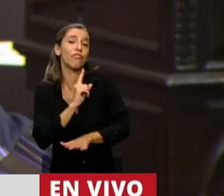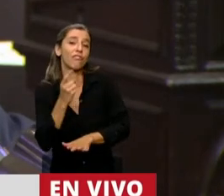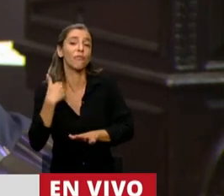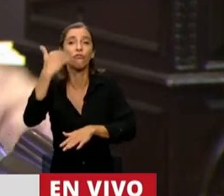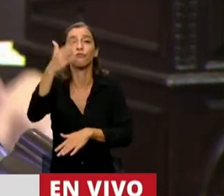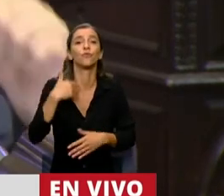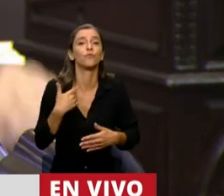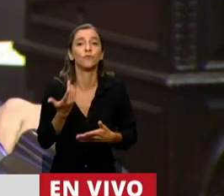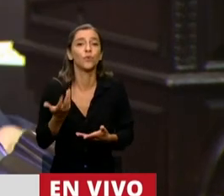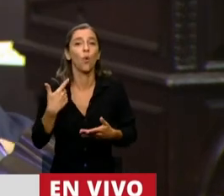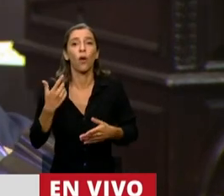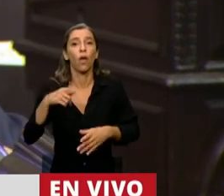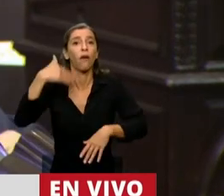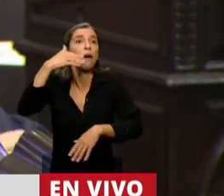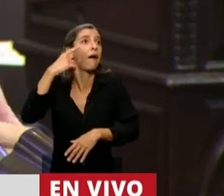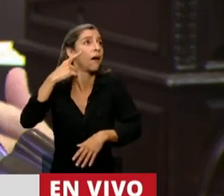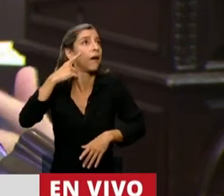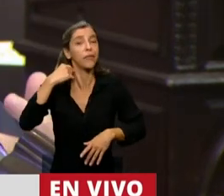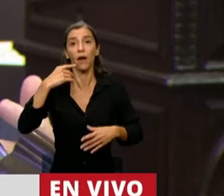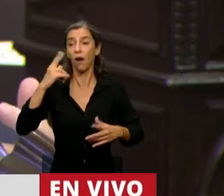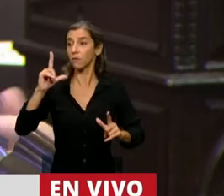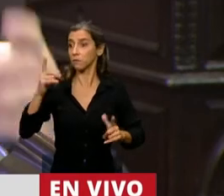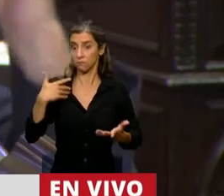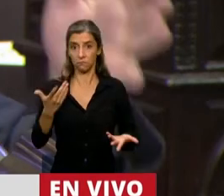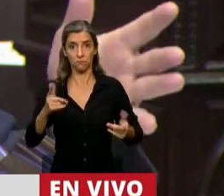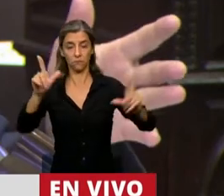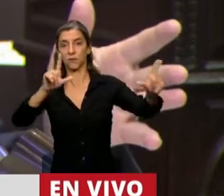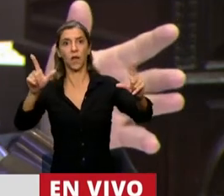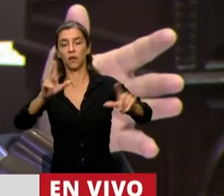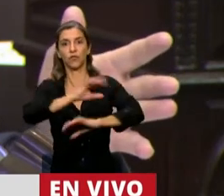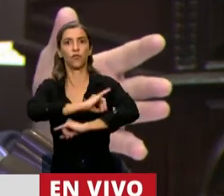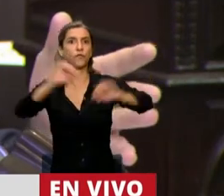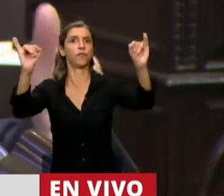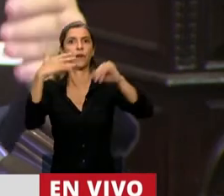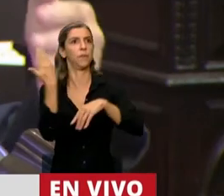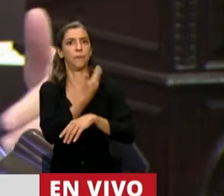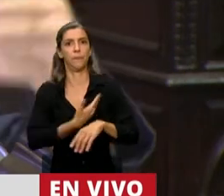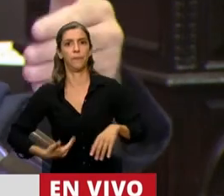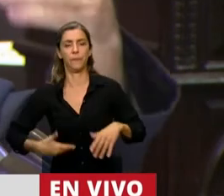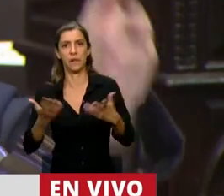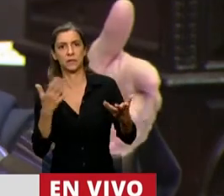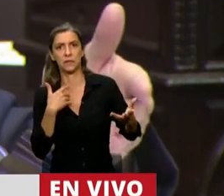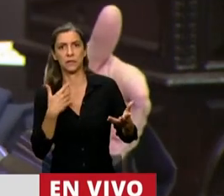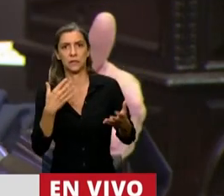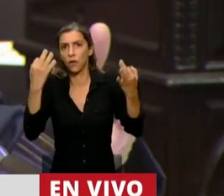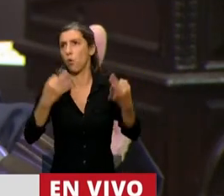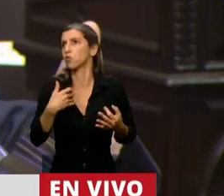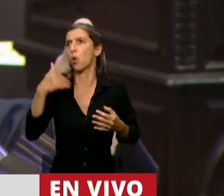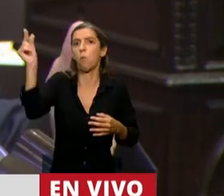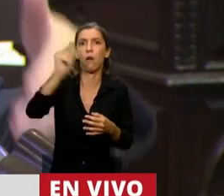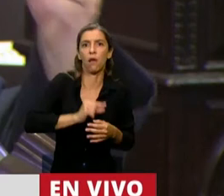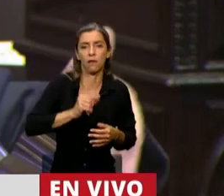la mañana siendo legisladores y nos enteremos por los medios de comunicación que el Presidente de la Nación había contraído un empréstito